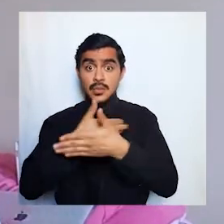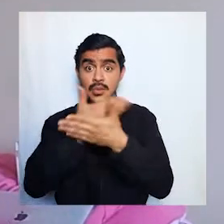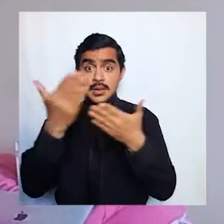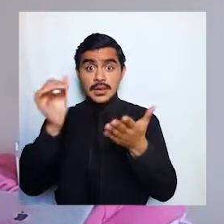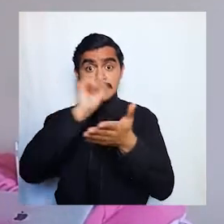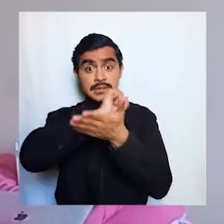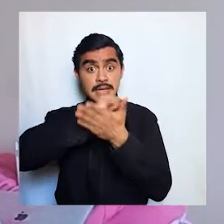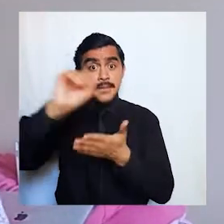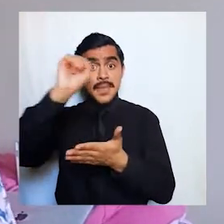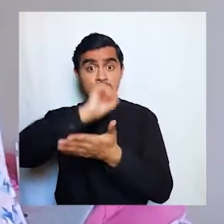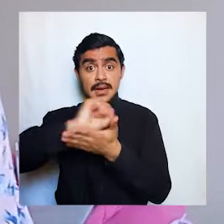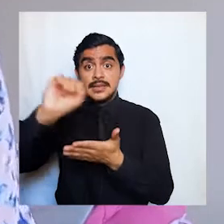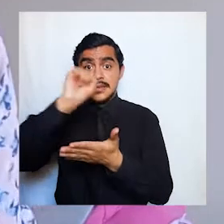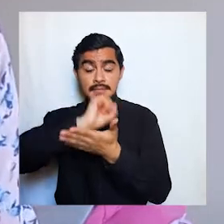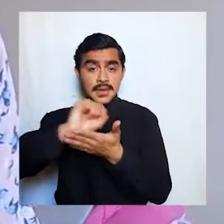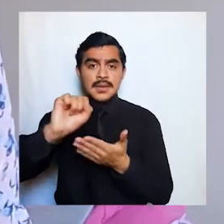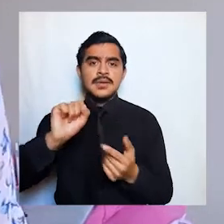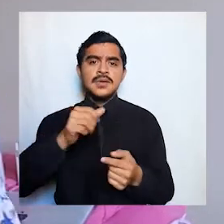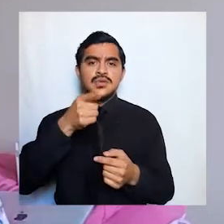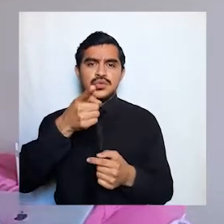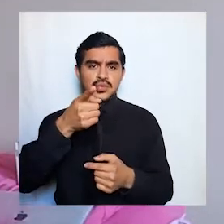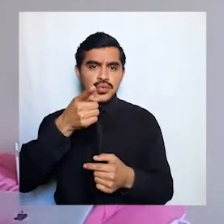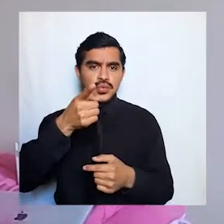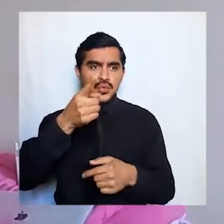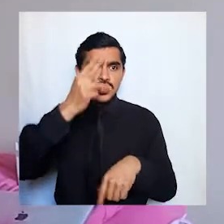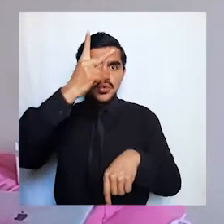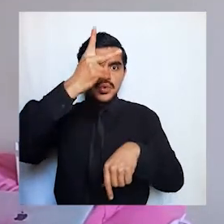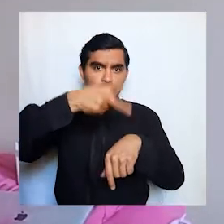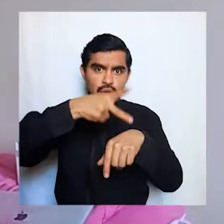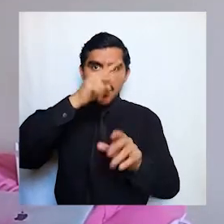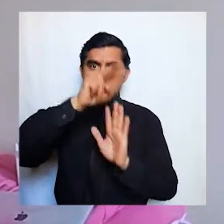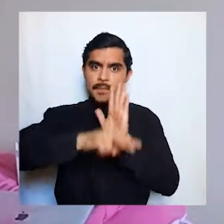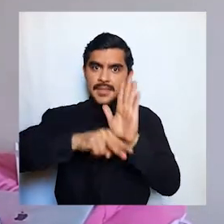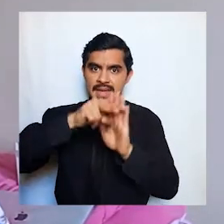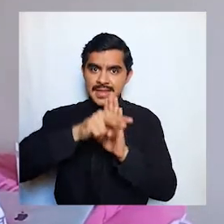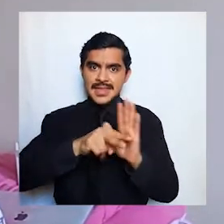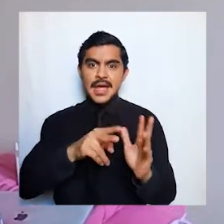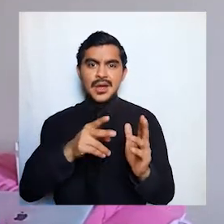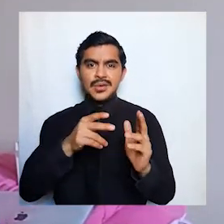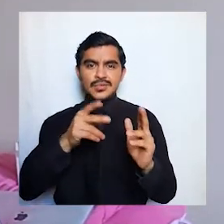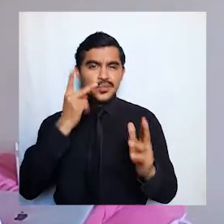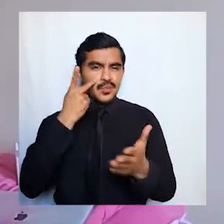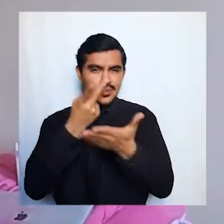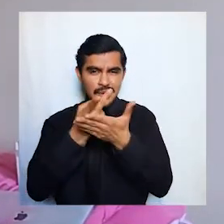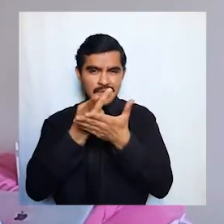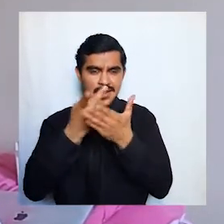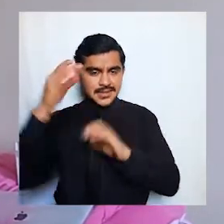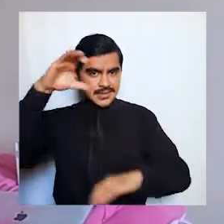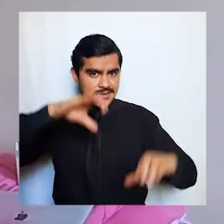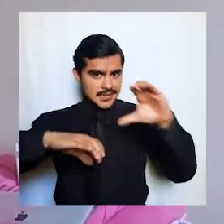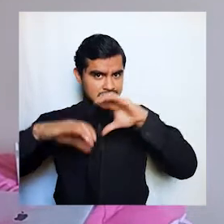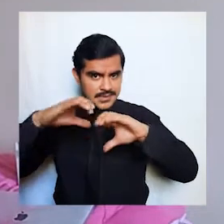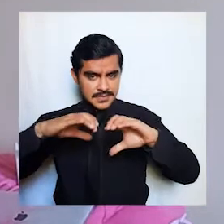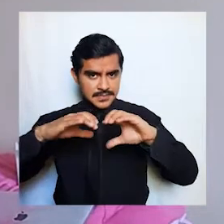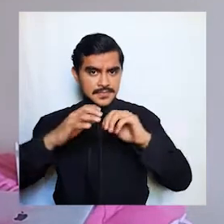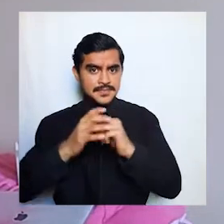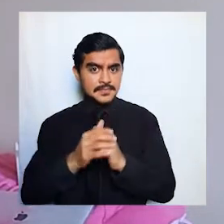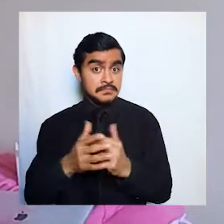semanalmente vas a hacer dos videos de diferentes experimentos que estás haciendo en tu casa